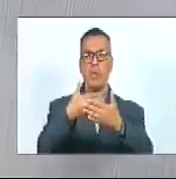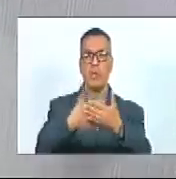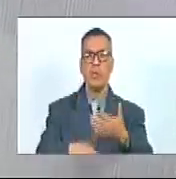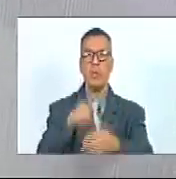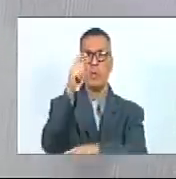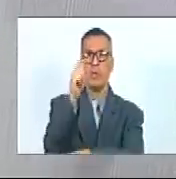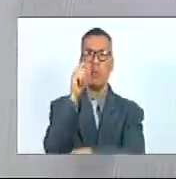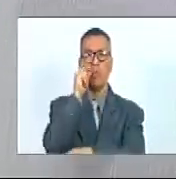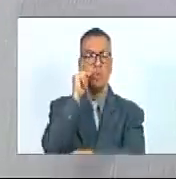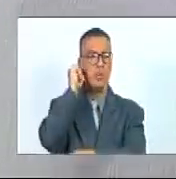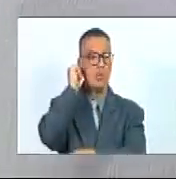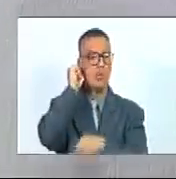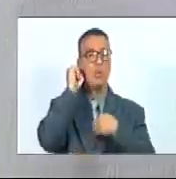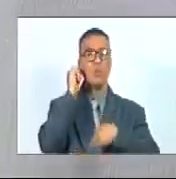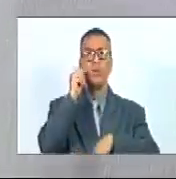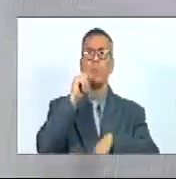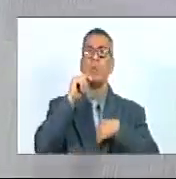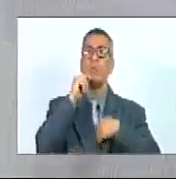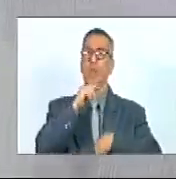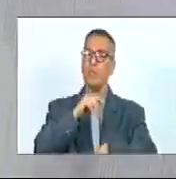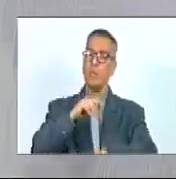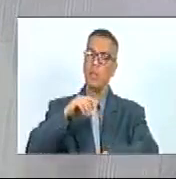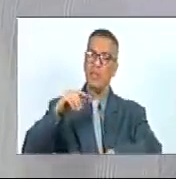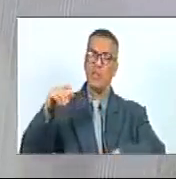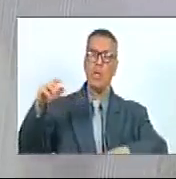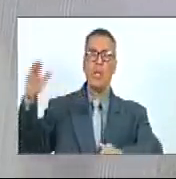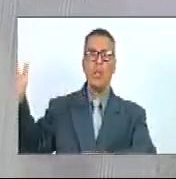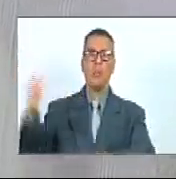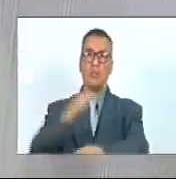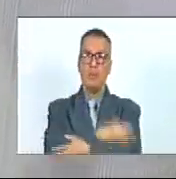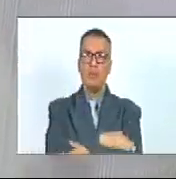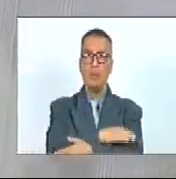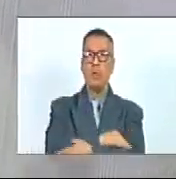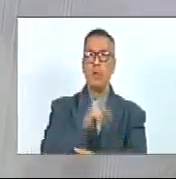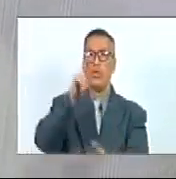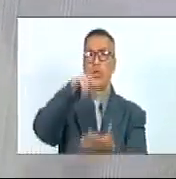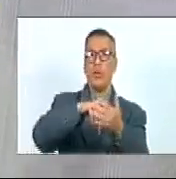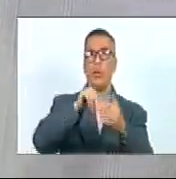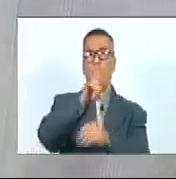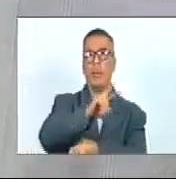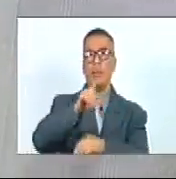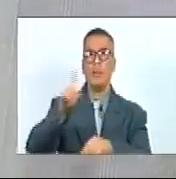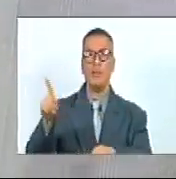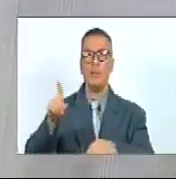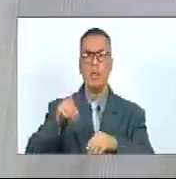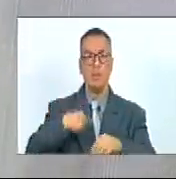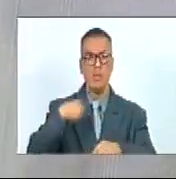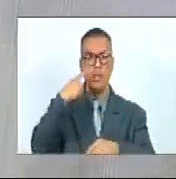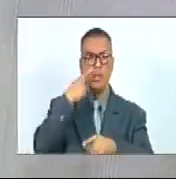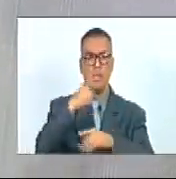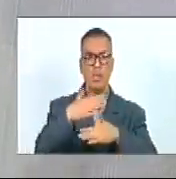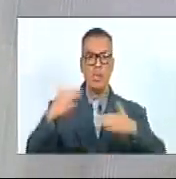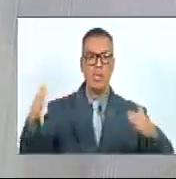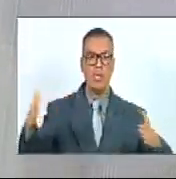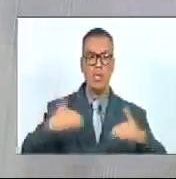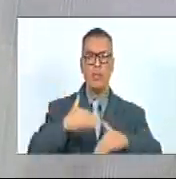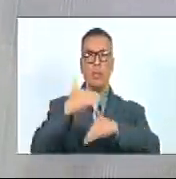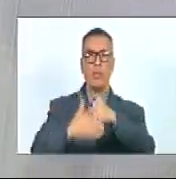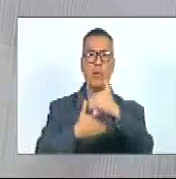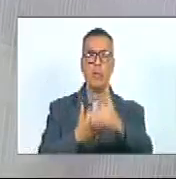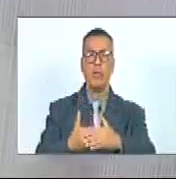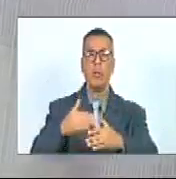diputados y diputadas una enorme felicitación porque a partir del 2021 hemos visto grandes avances en materia